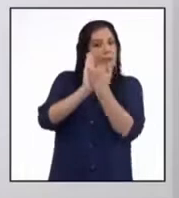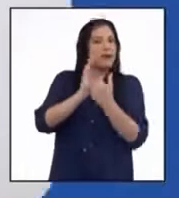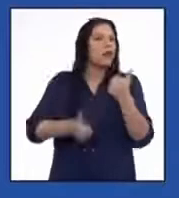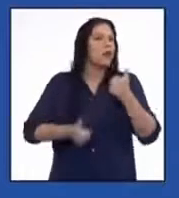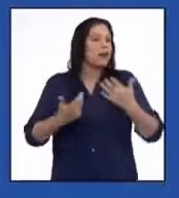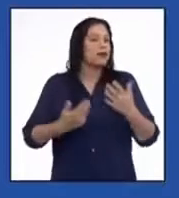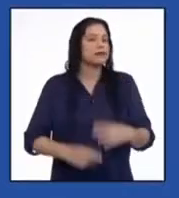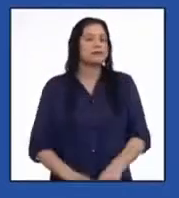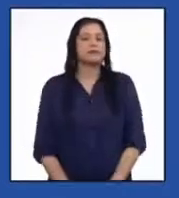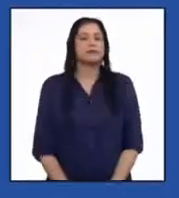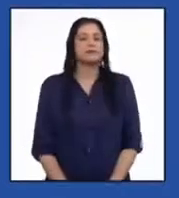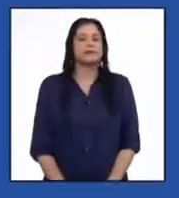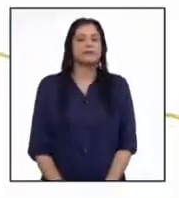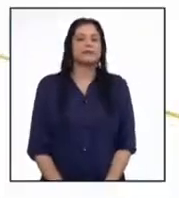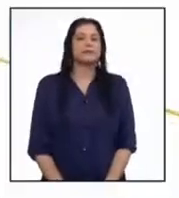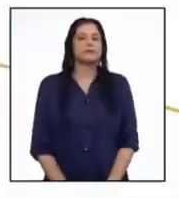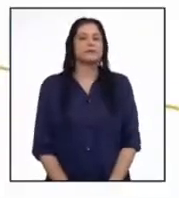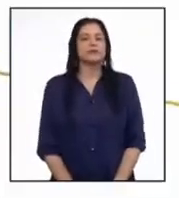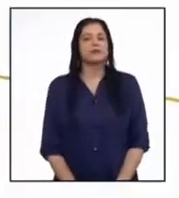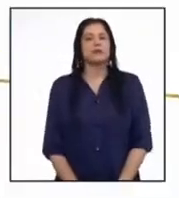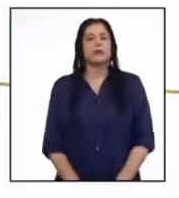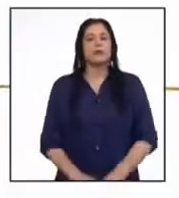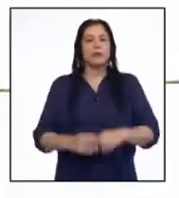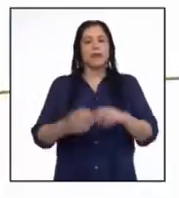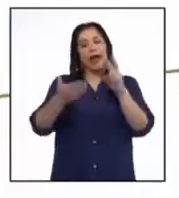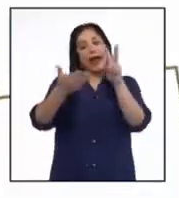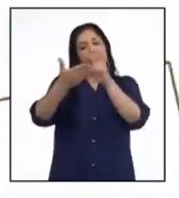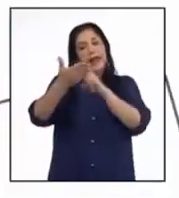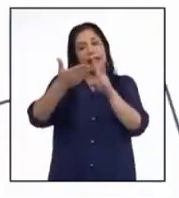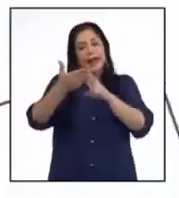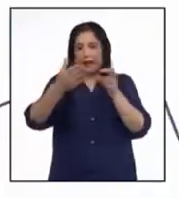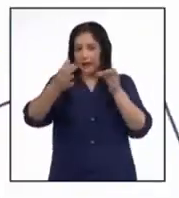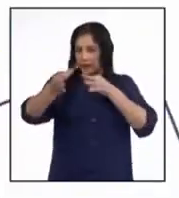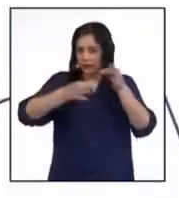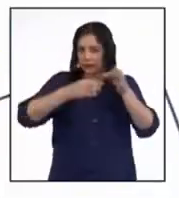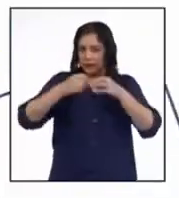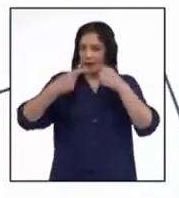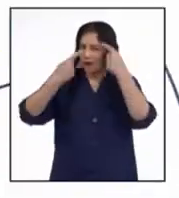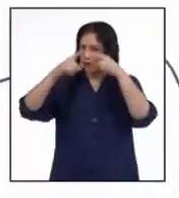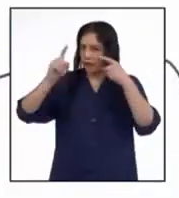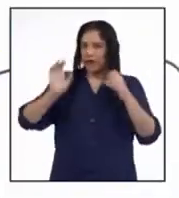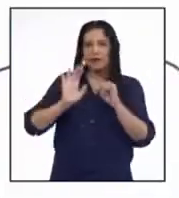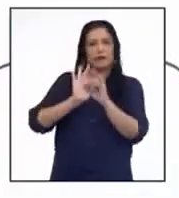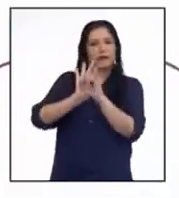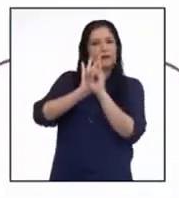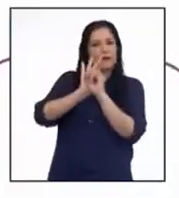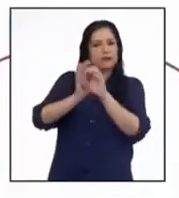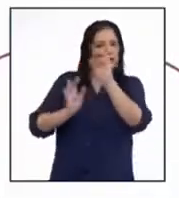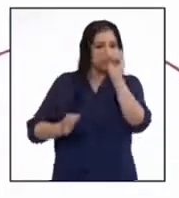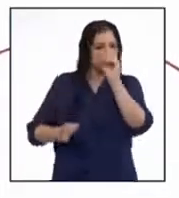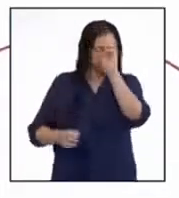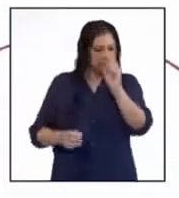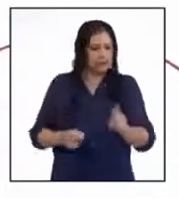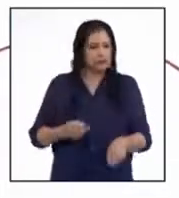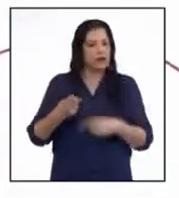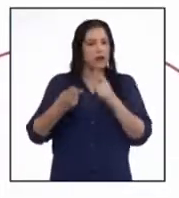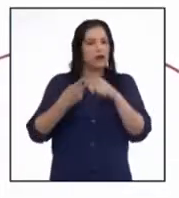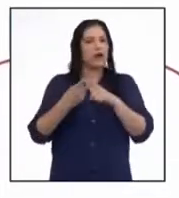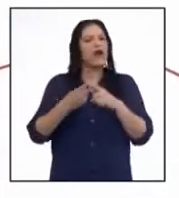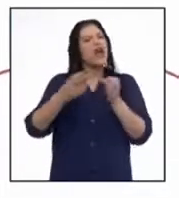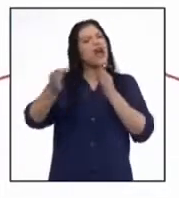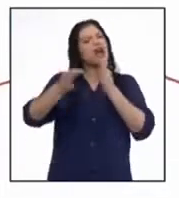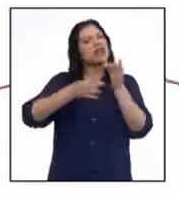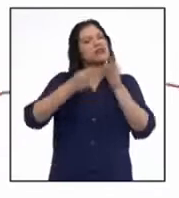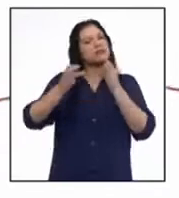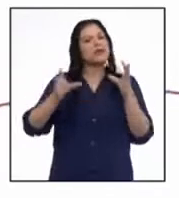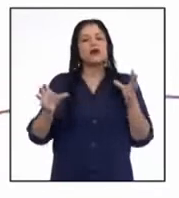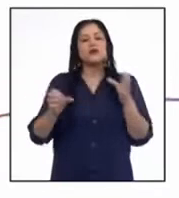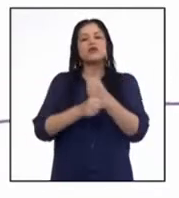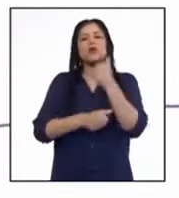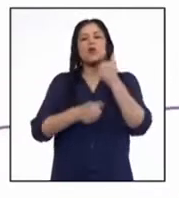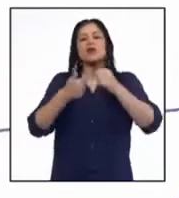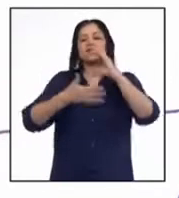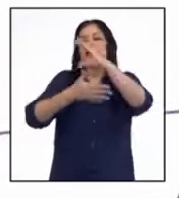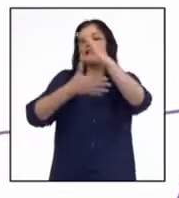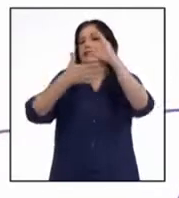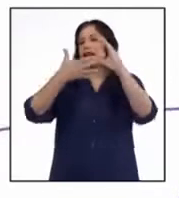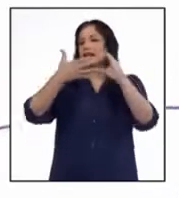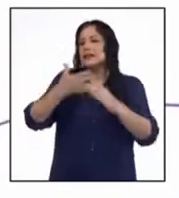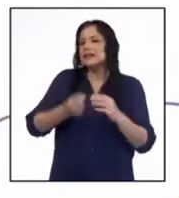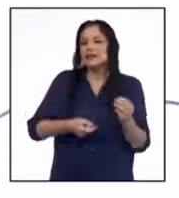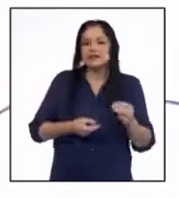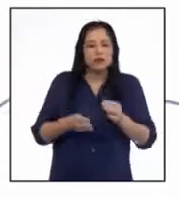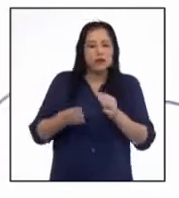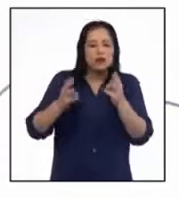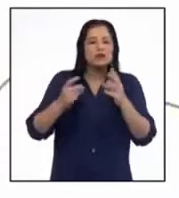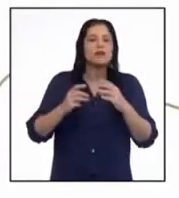hoy son... Lee e interpreta una variedad de gráficos estadísticos. Sustenta conclusiones sobre las características o